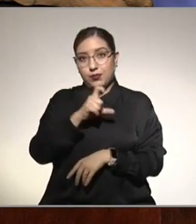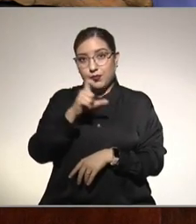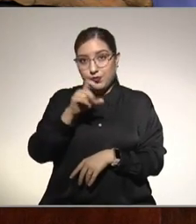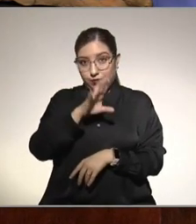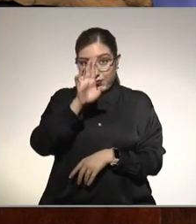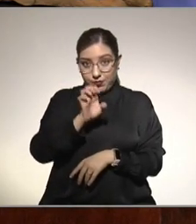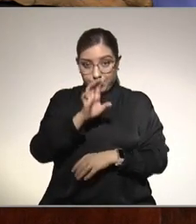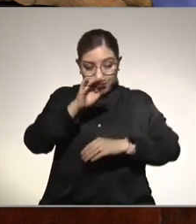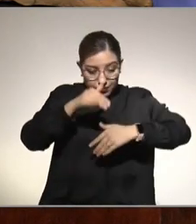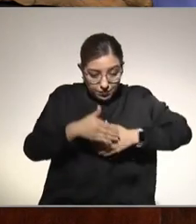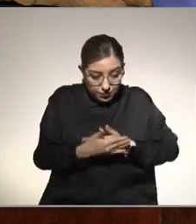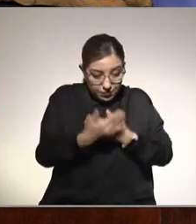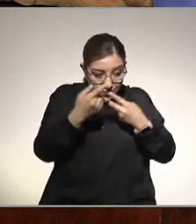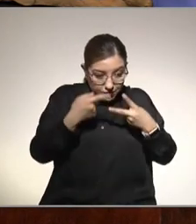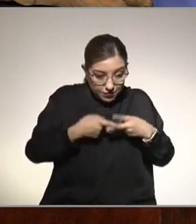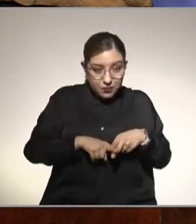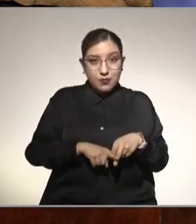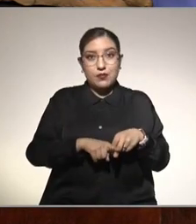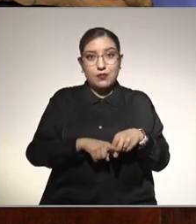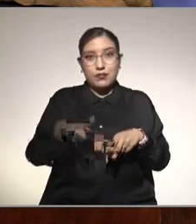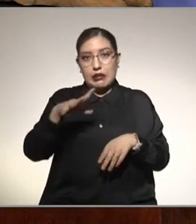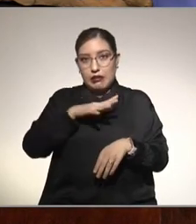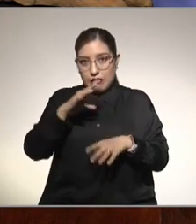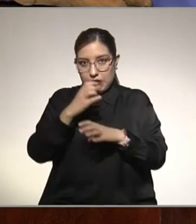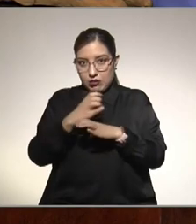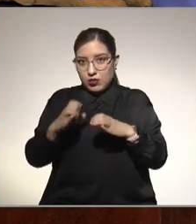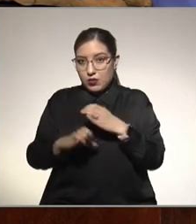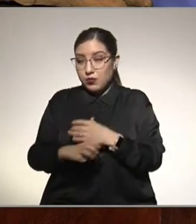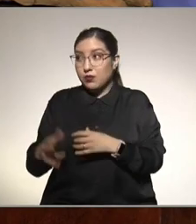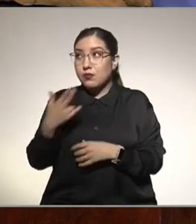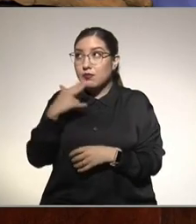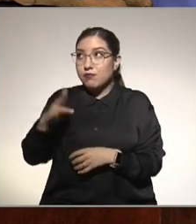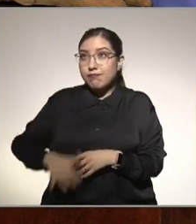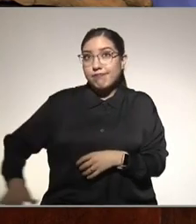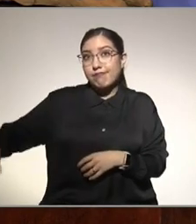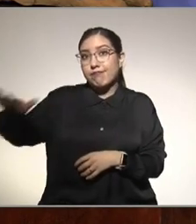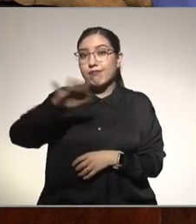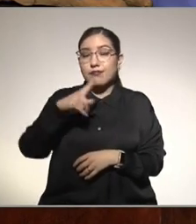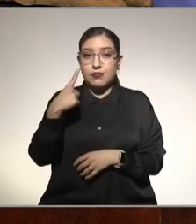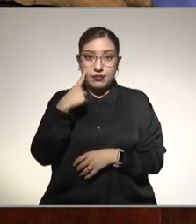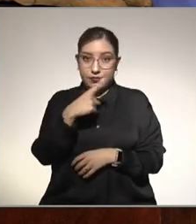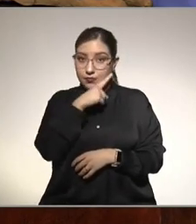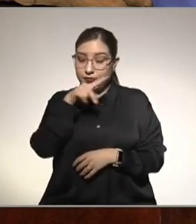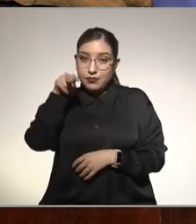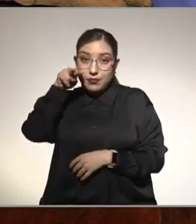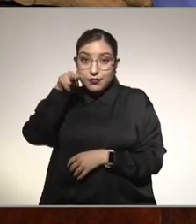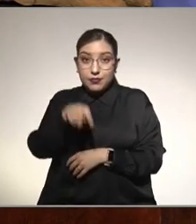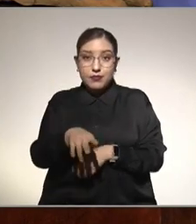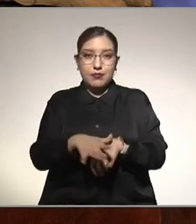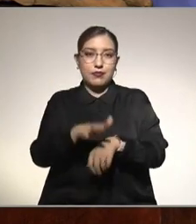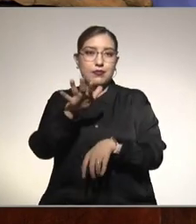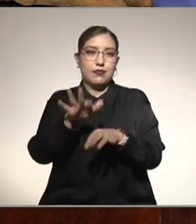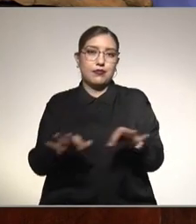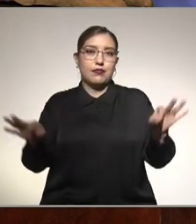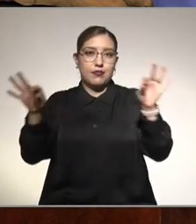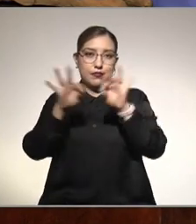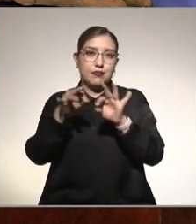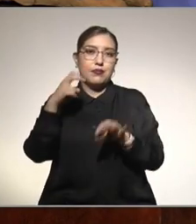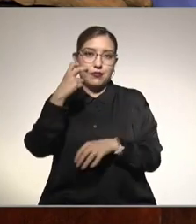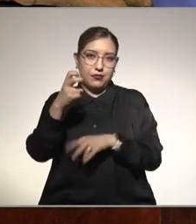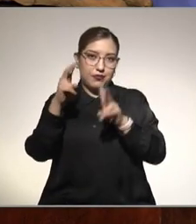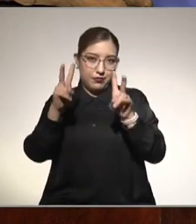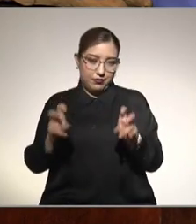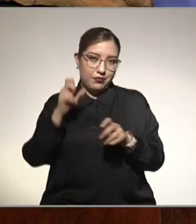pues se experimenta el medio ambiente a través de los sentidos la vista es uno de los más importantes y de eso vamos a estar